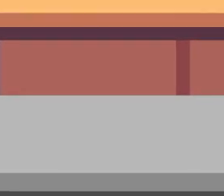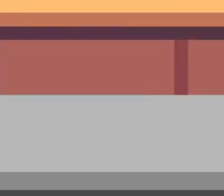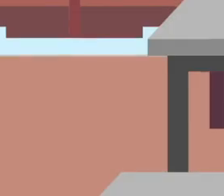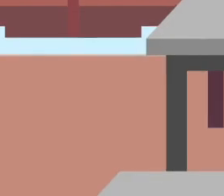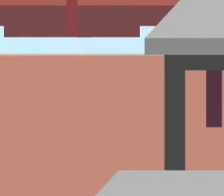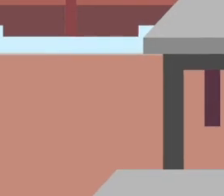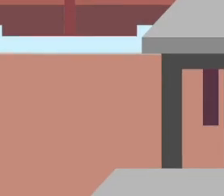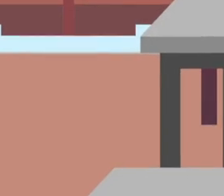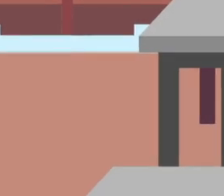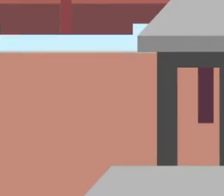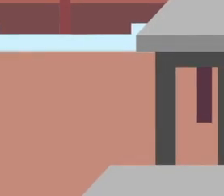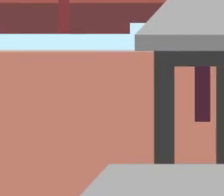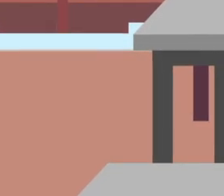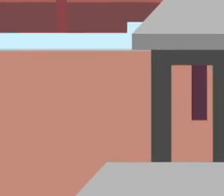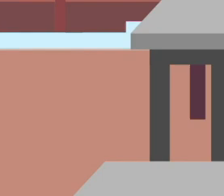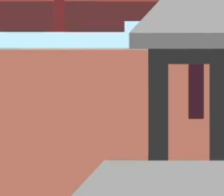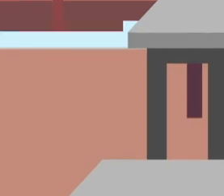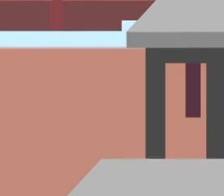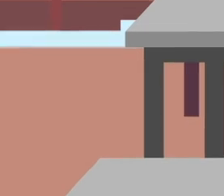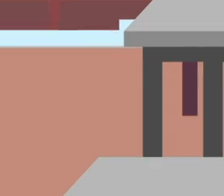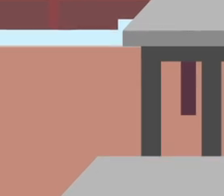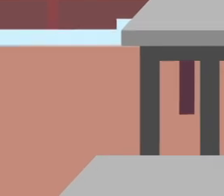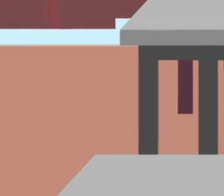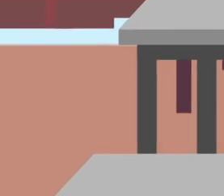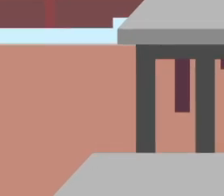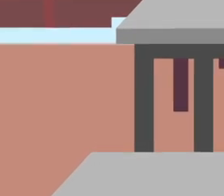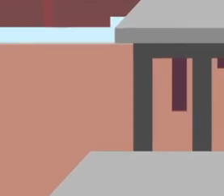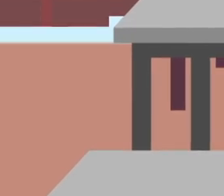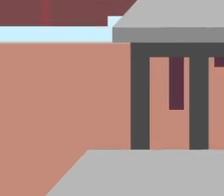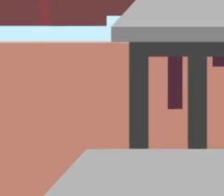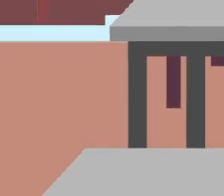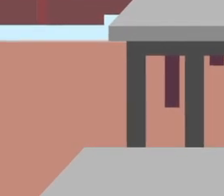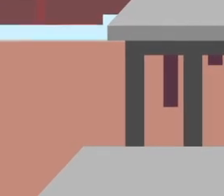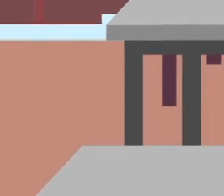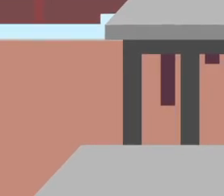Quiero depositar con